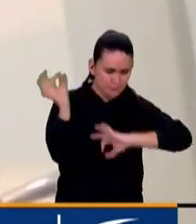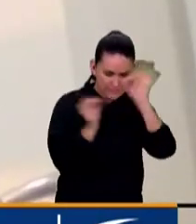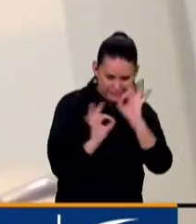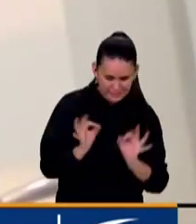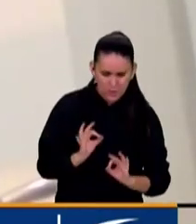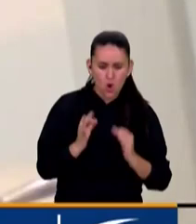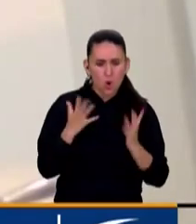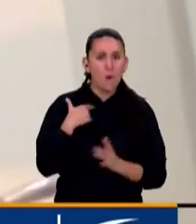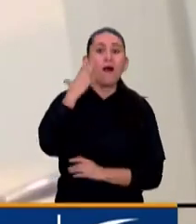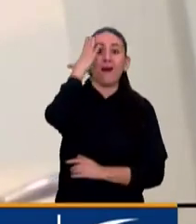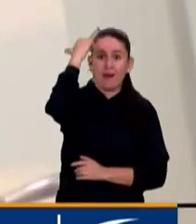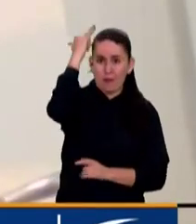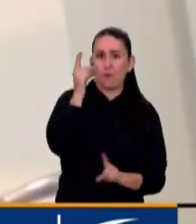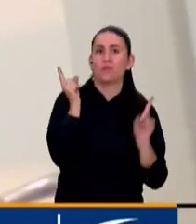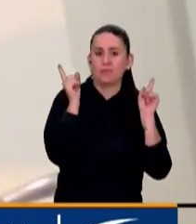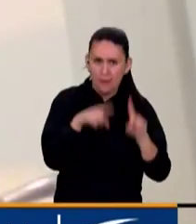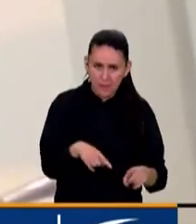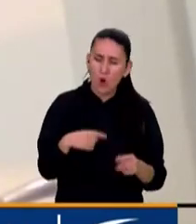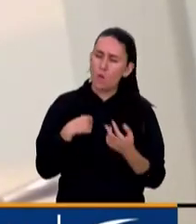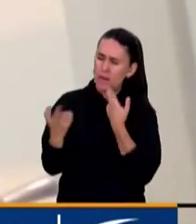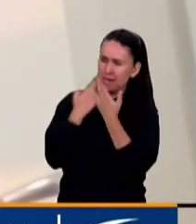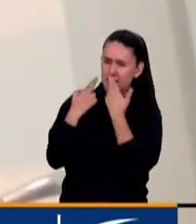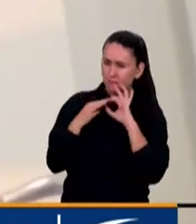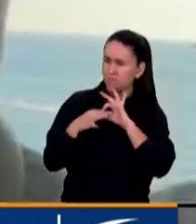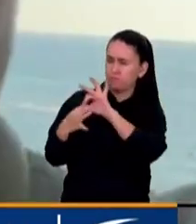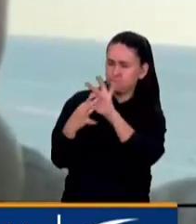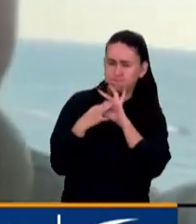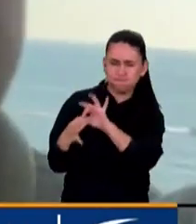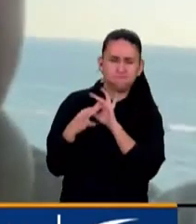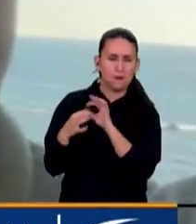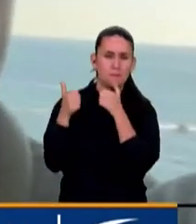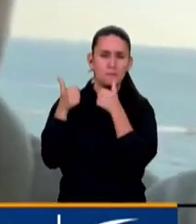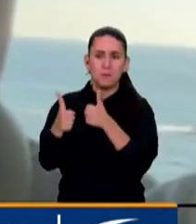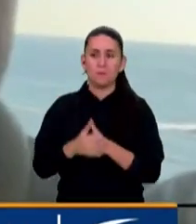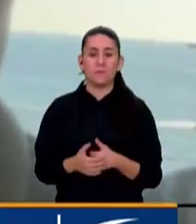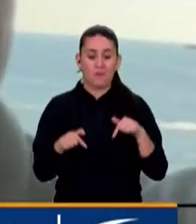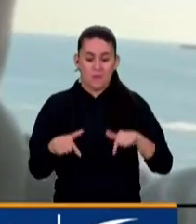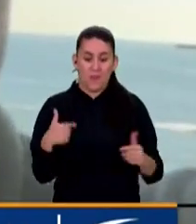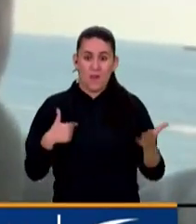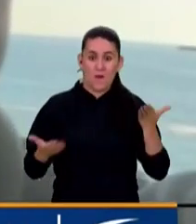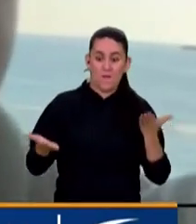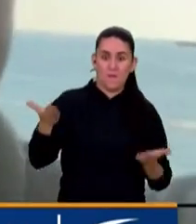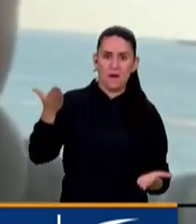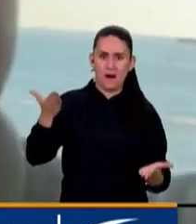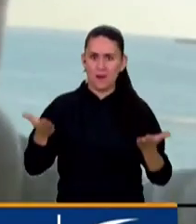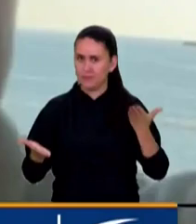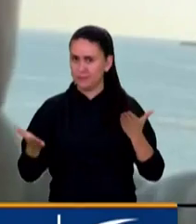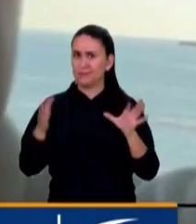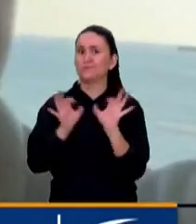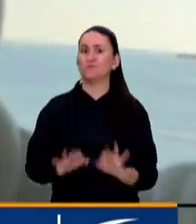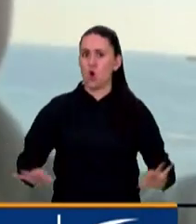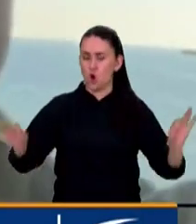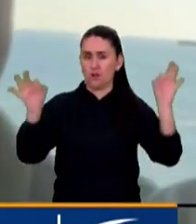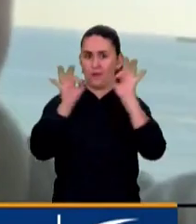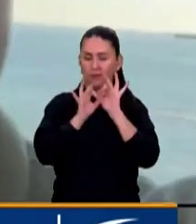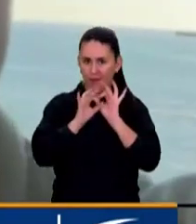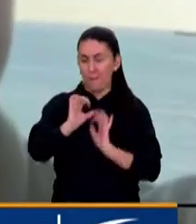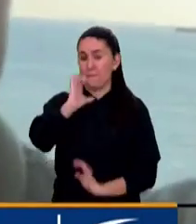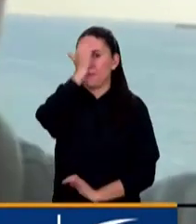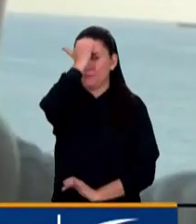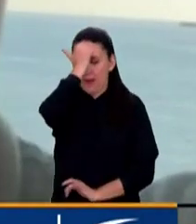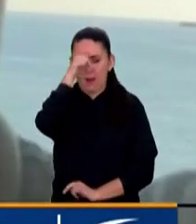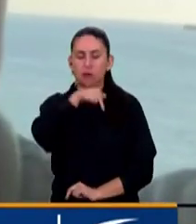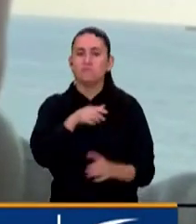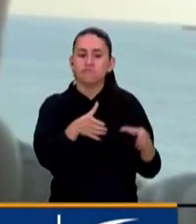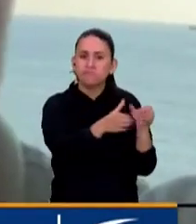privado, incluso académico, estrechar los lazos constantemente. Una balanza que ha sido muy importante también para sectores claves del país,